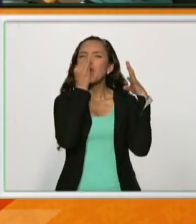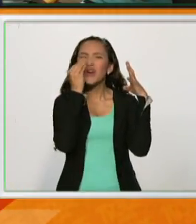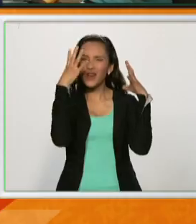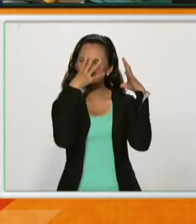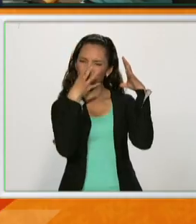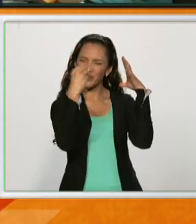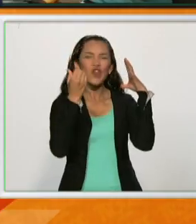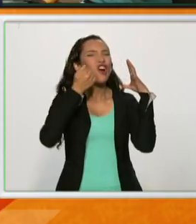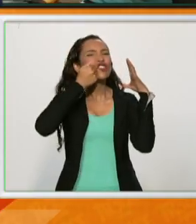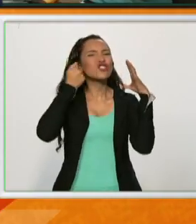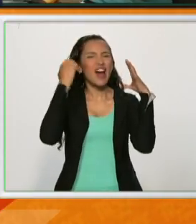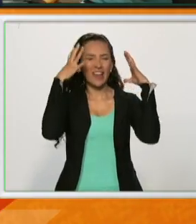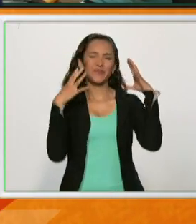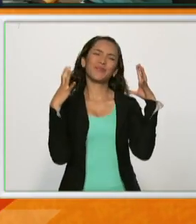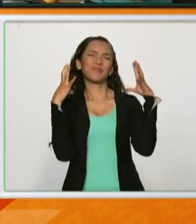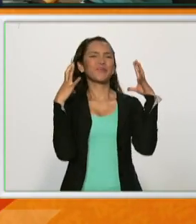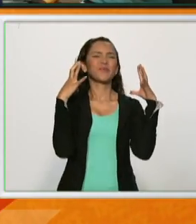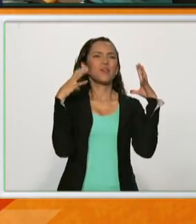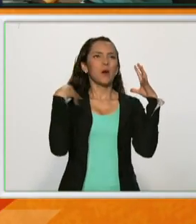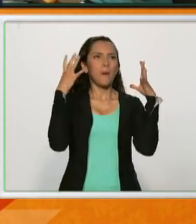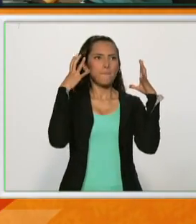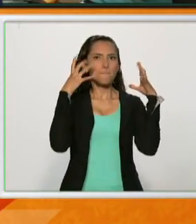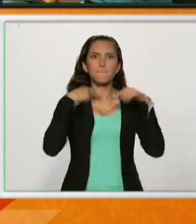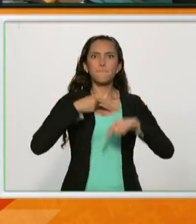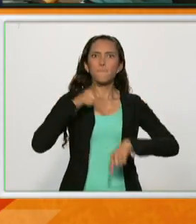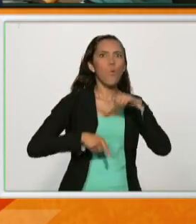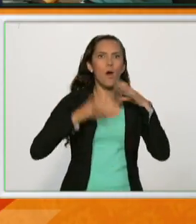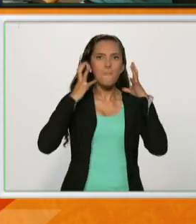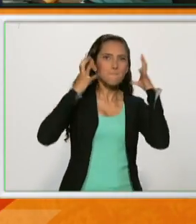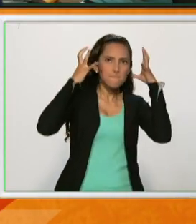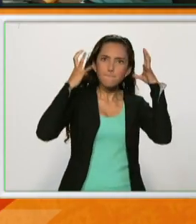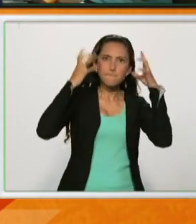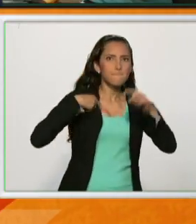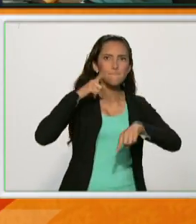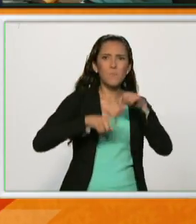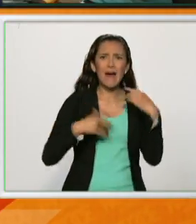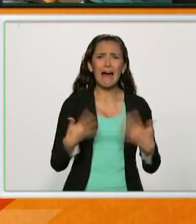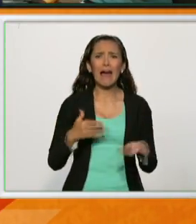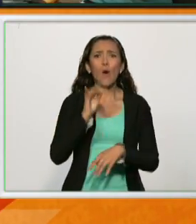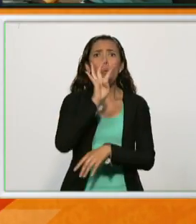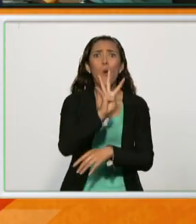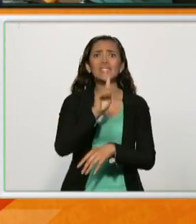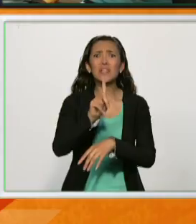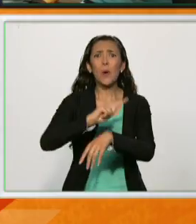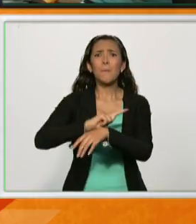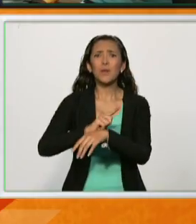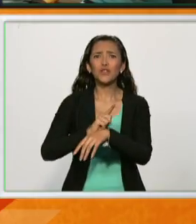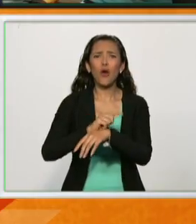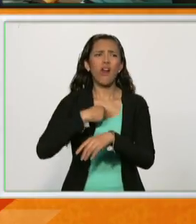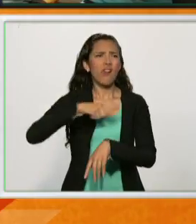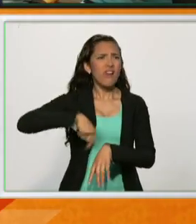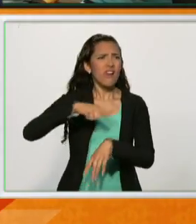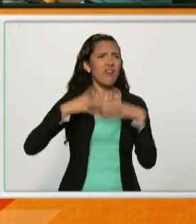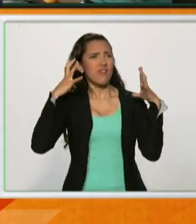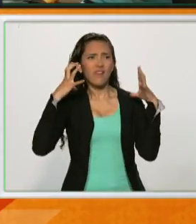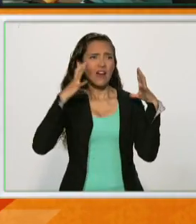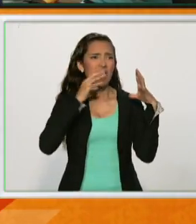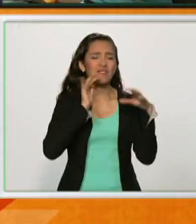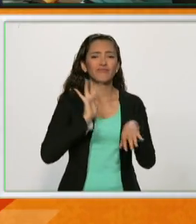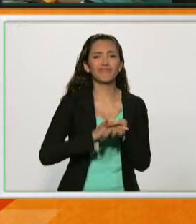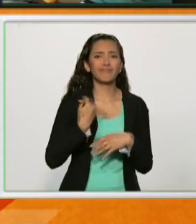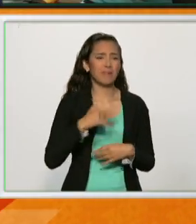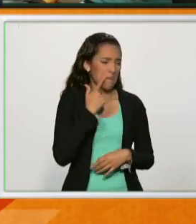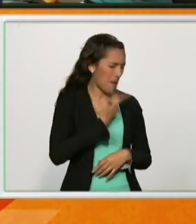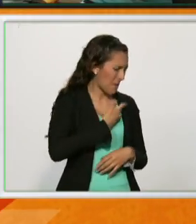Barney. Fue tanta la magnitud de este accidente que después de 45 minutos tuvo que ser llevada por sus